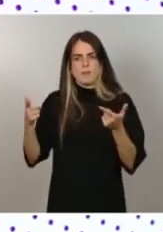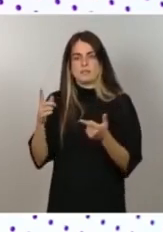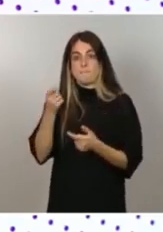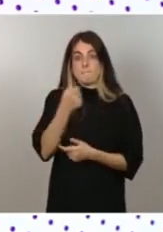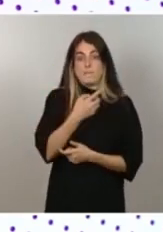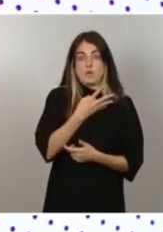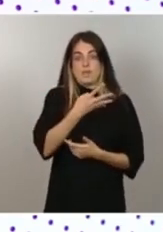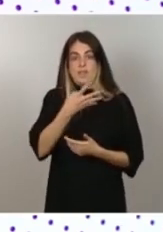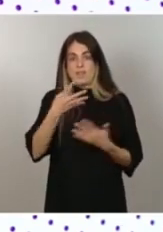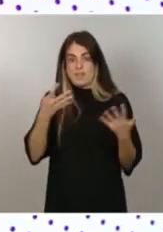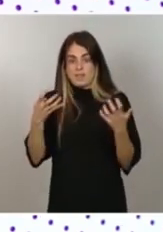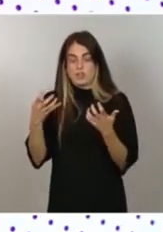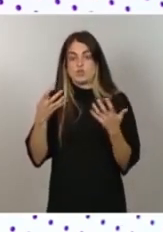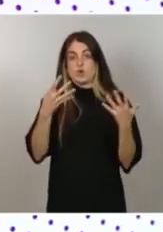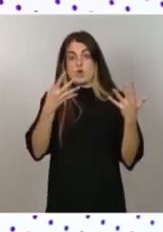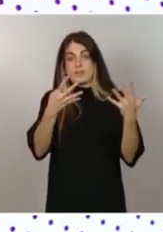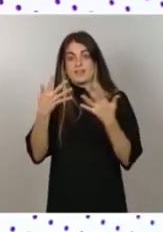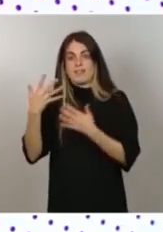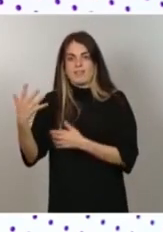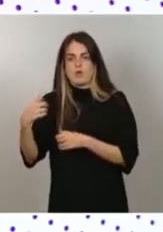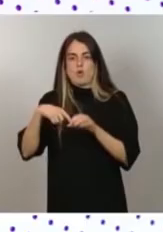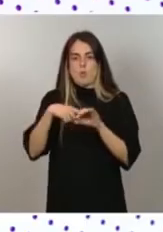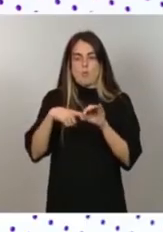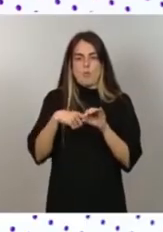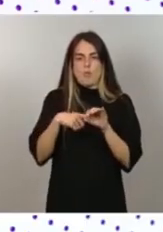denunciando cosas y ellos siguen sin encontrarse prácticamente con ningún tipo de denuncia.